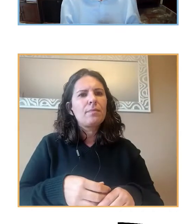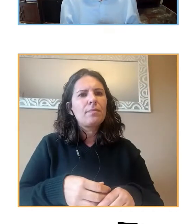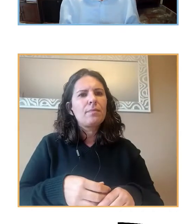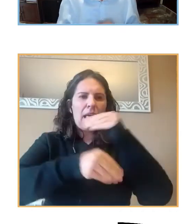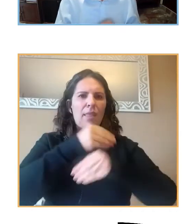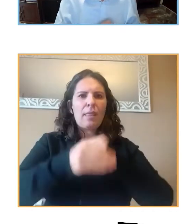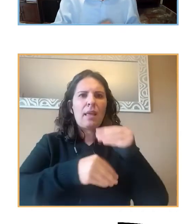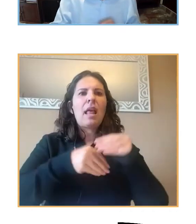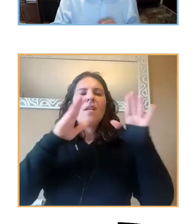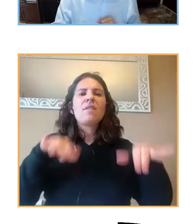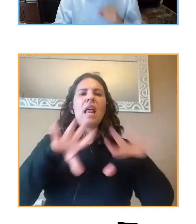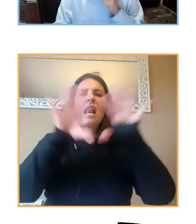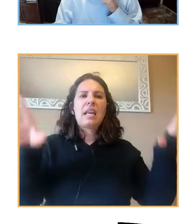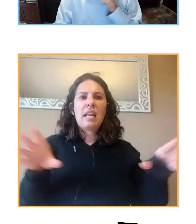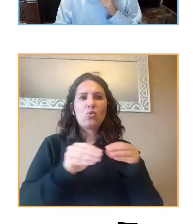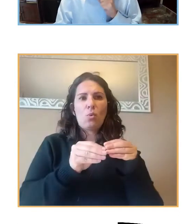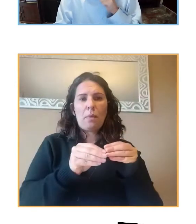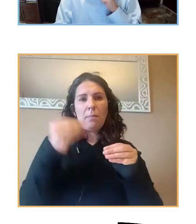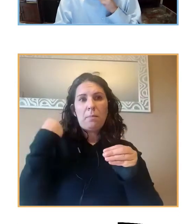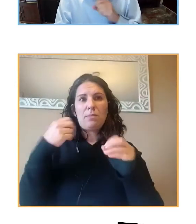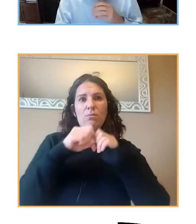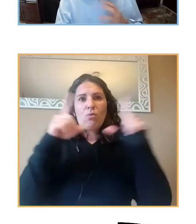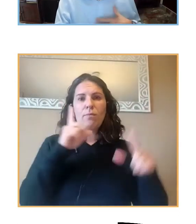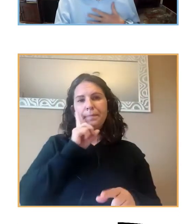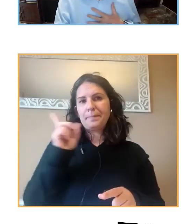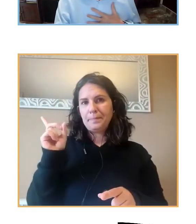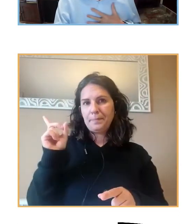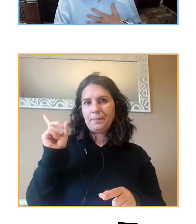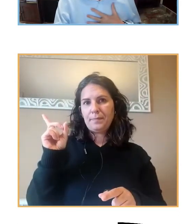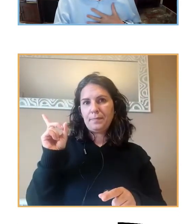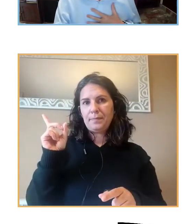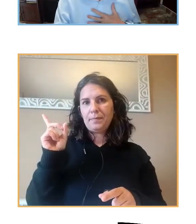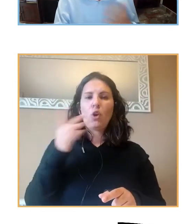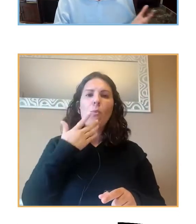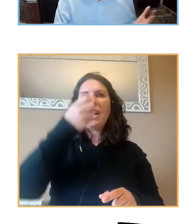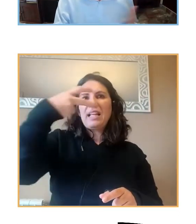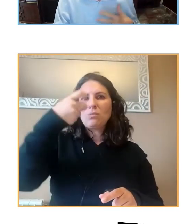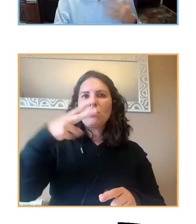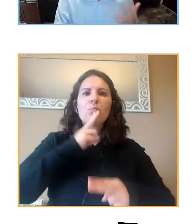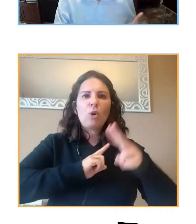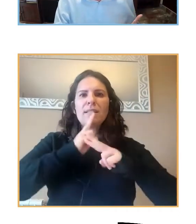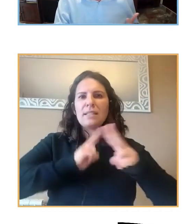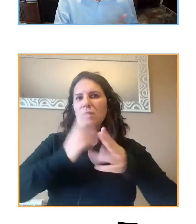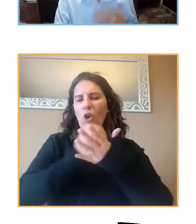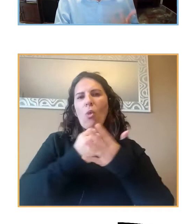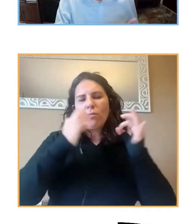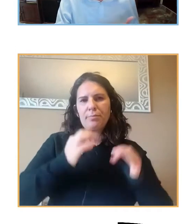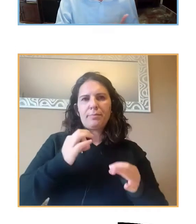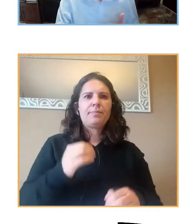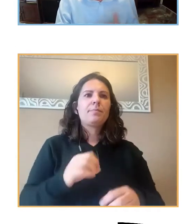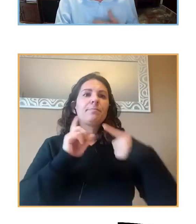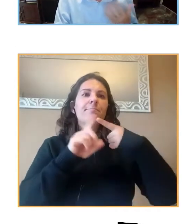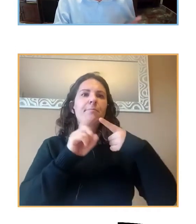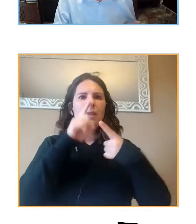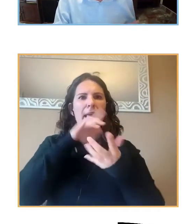pantalla. En principio, unas características generales del impacto que hemos percibido